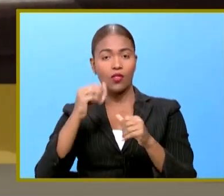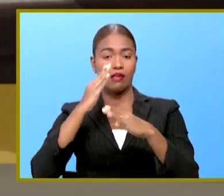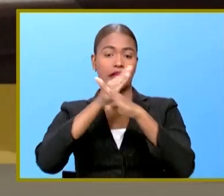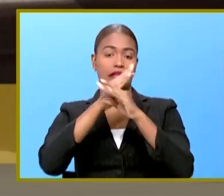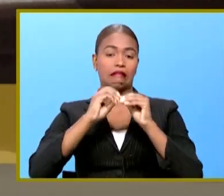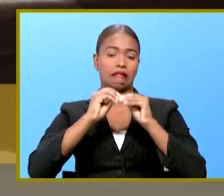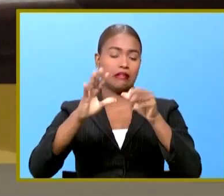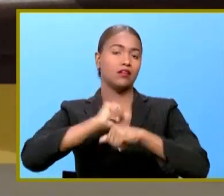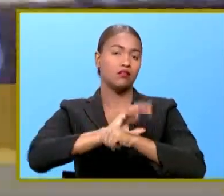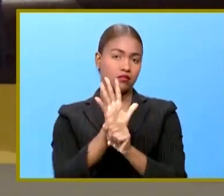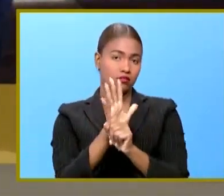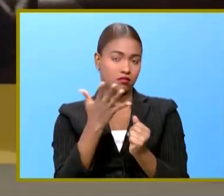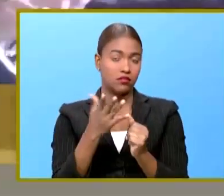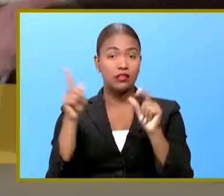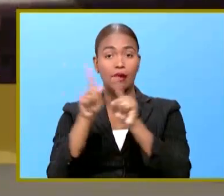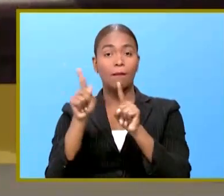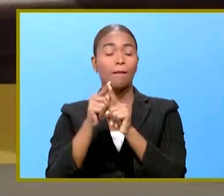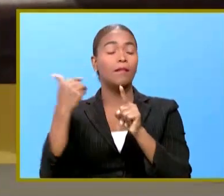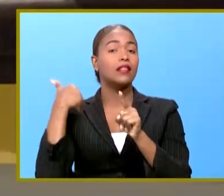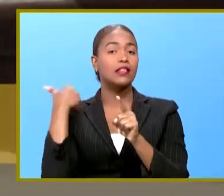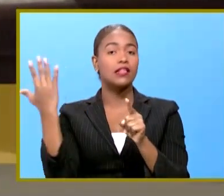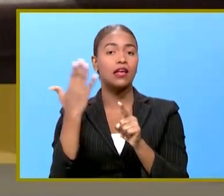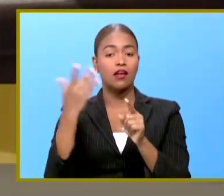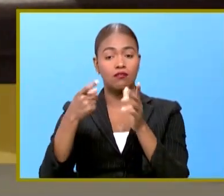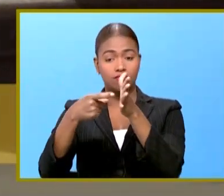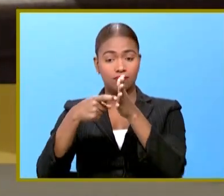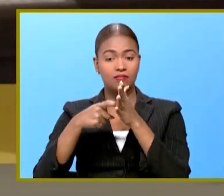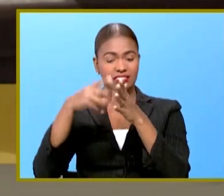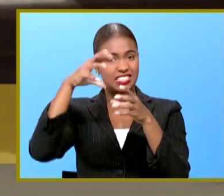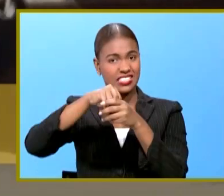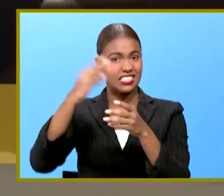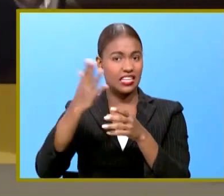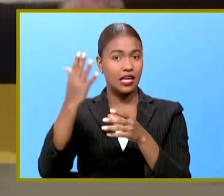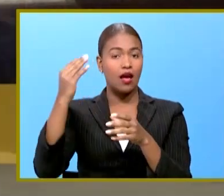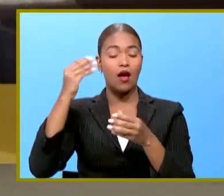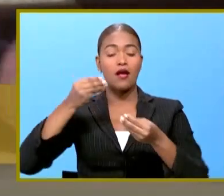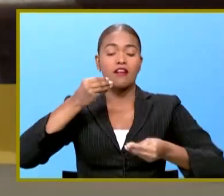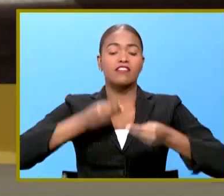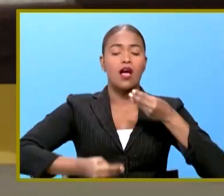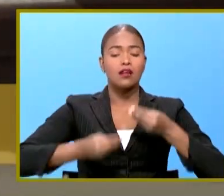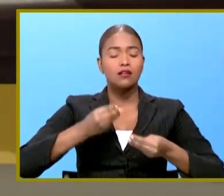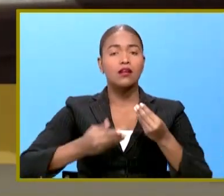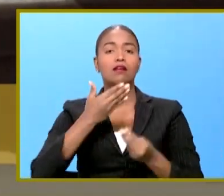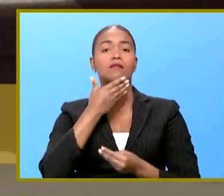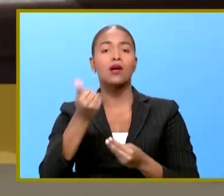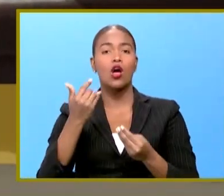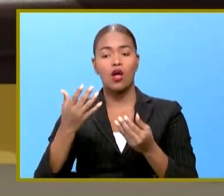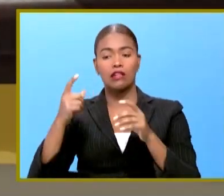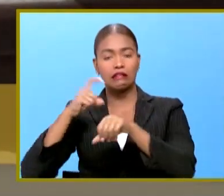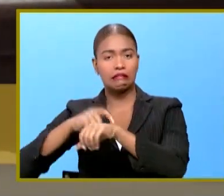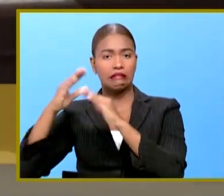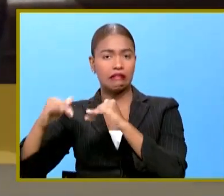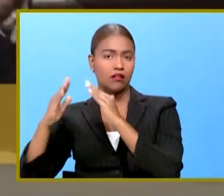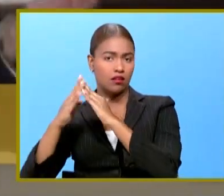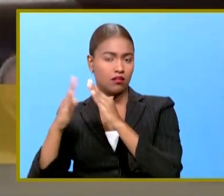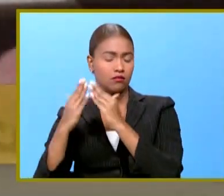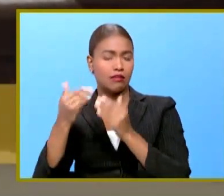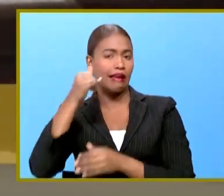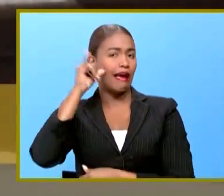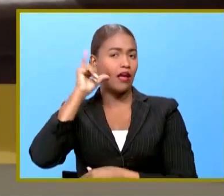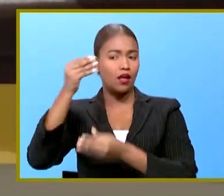COVID-19. También tengo requerimientos de flexibilizar la cuarentena. Ayer me